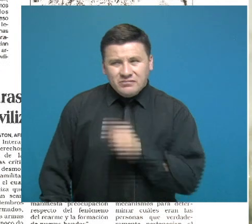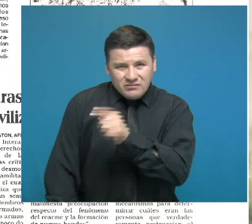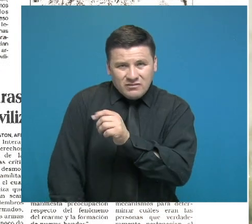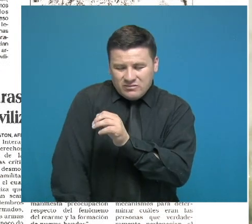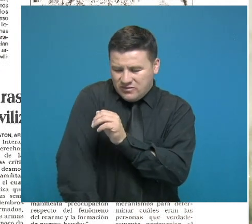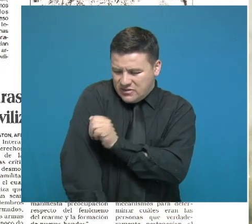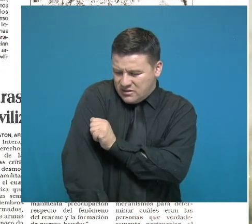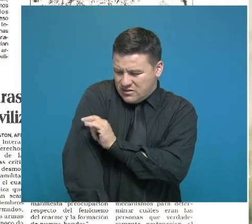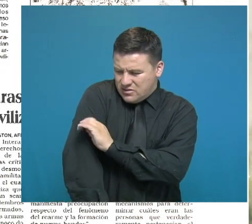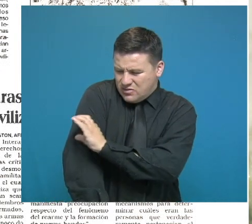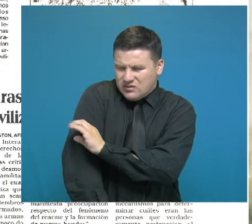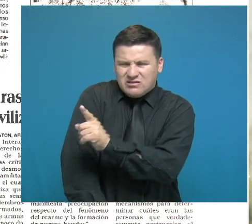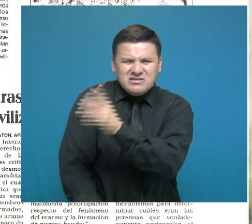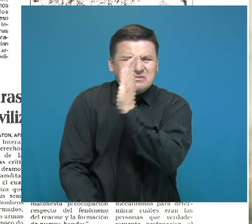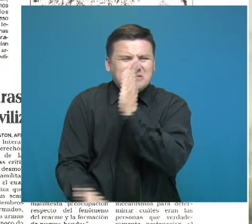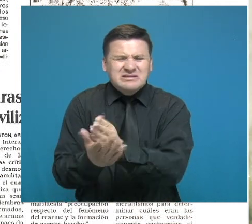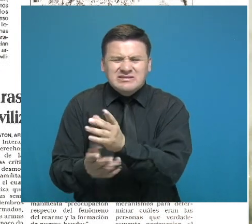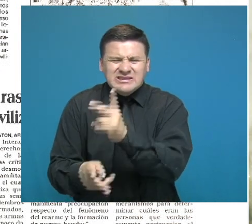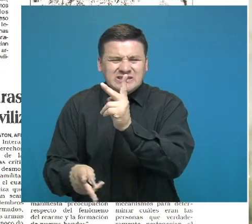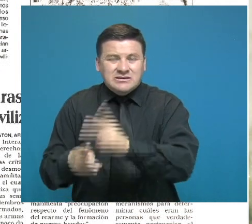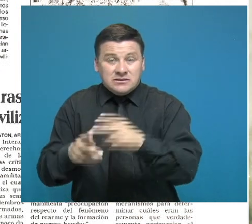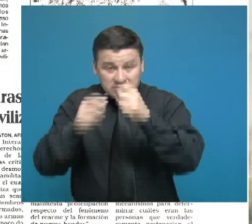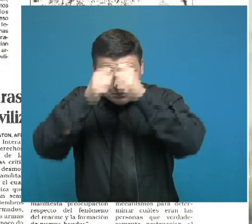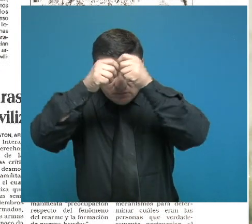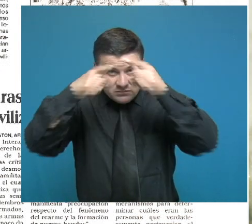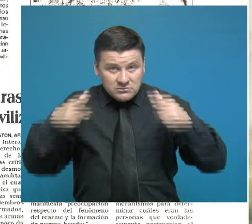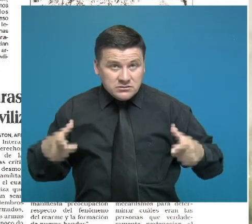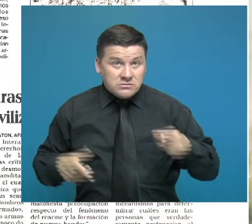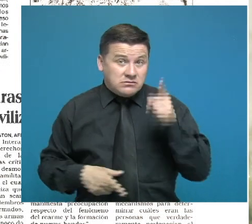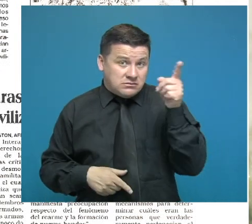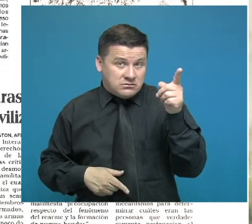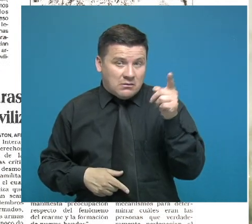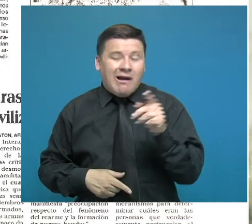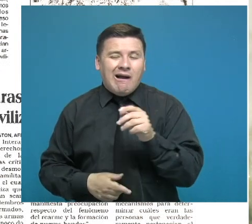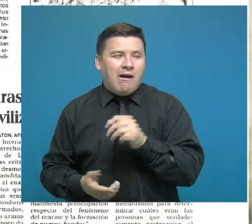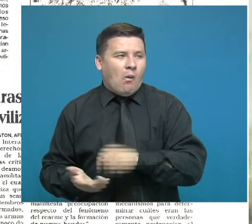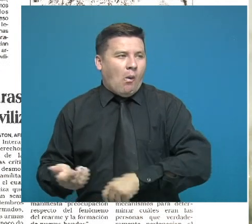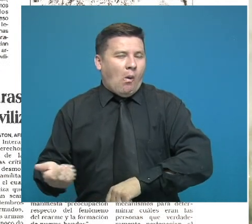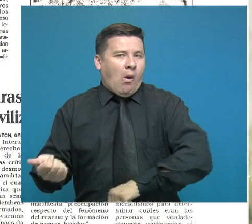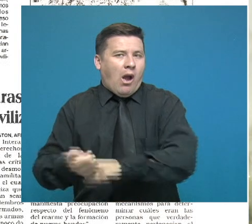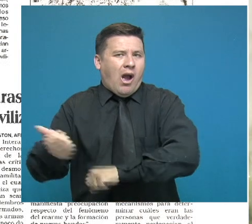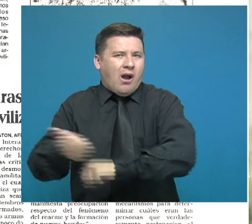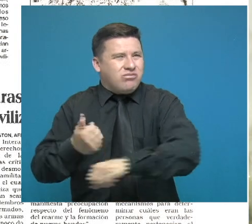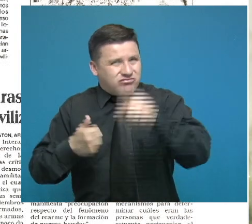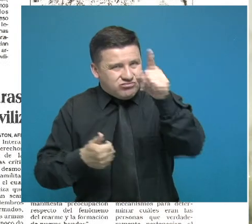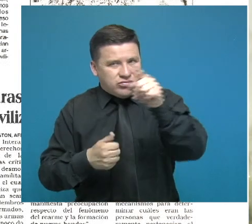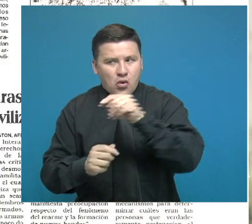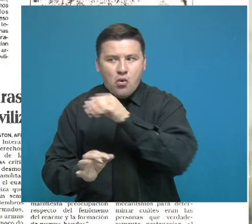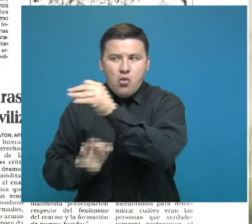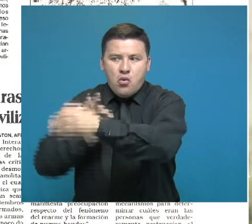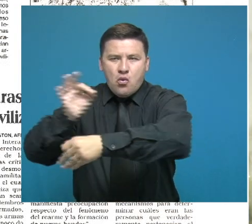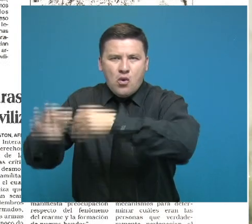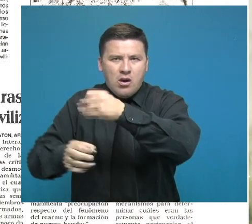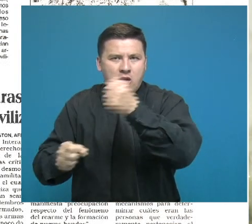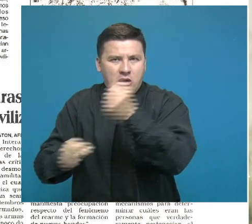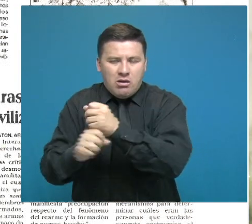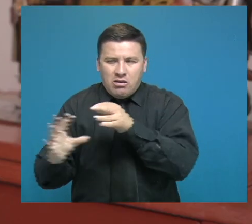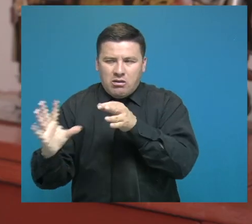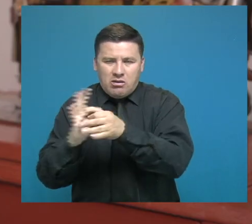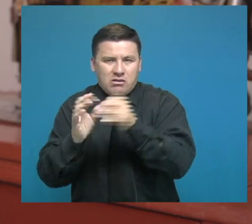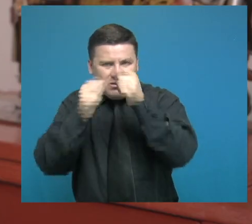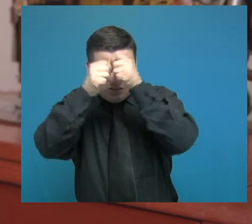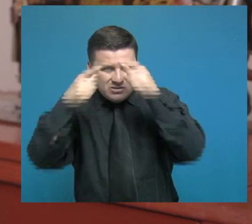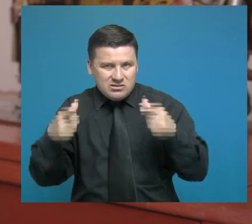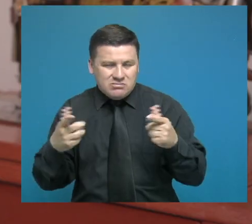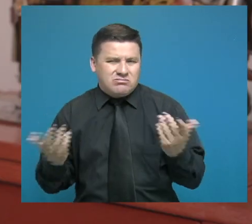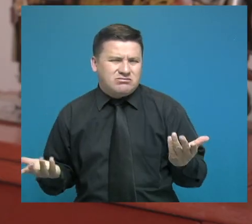Para mí los paramilitares también es delito de Estado. El Estado fue el que los ha patrocinado, los ha protegido,